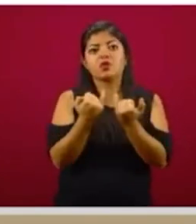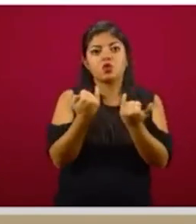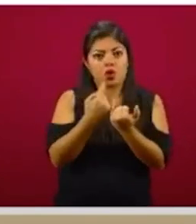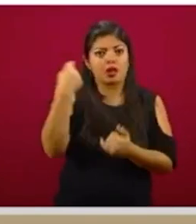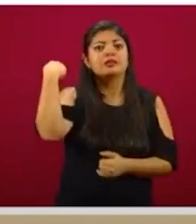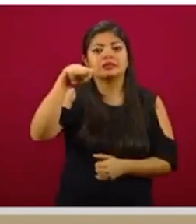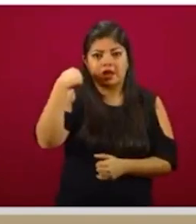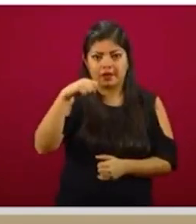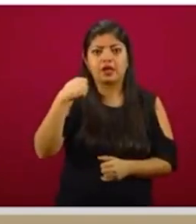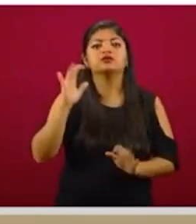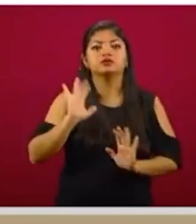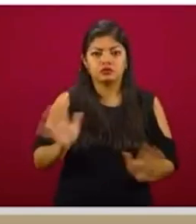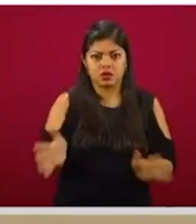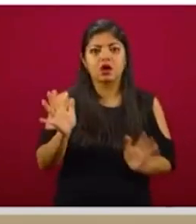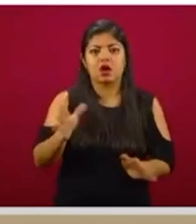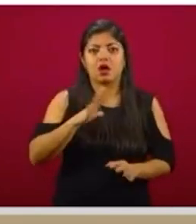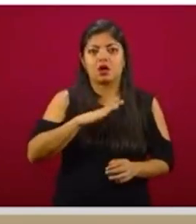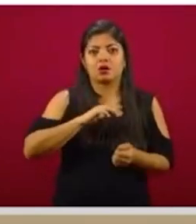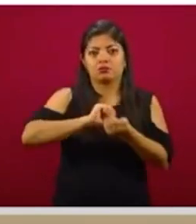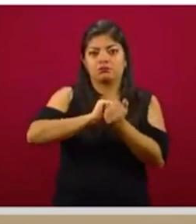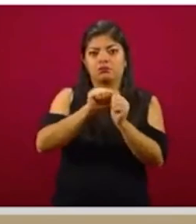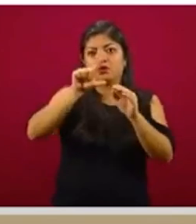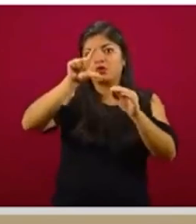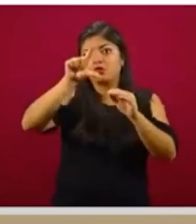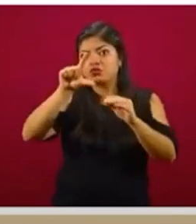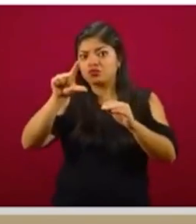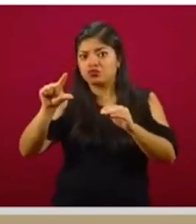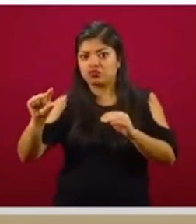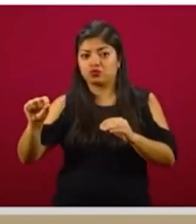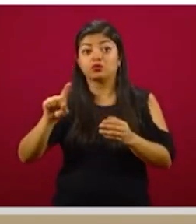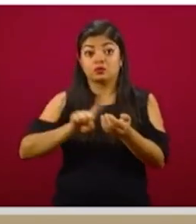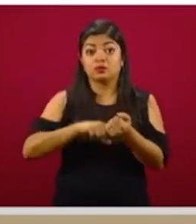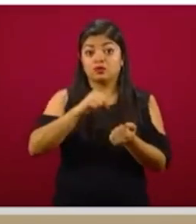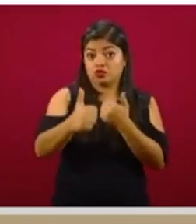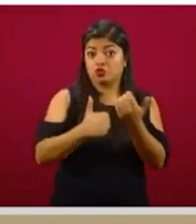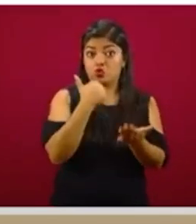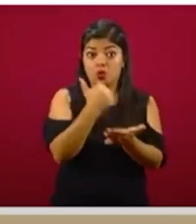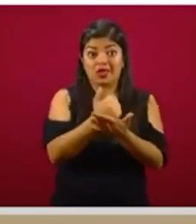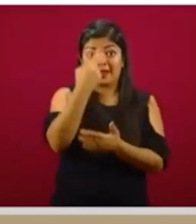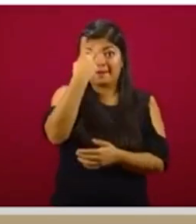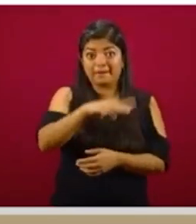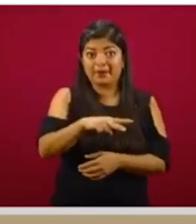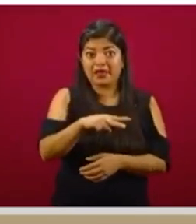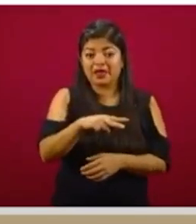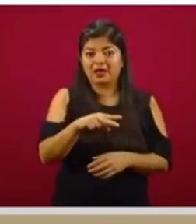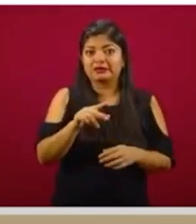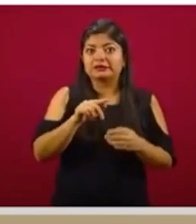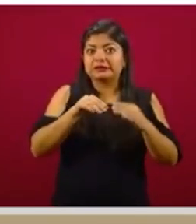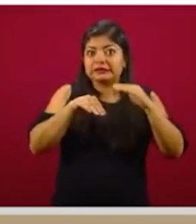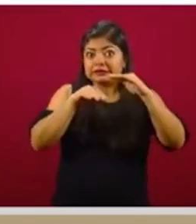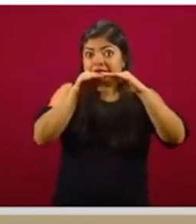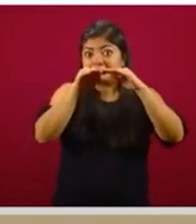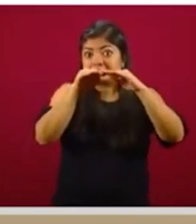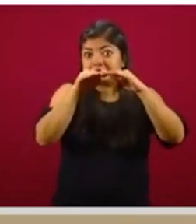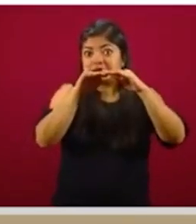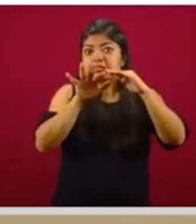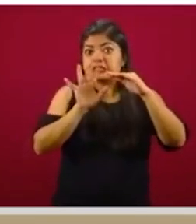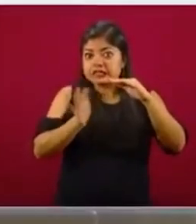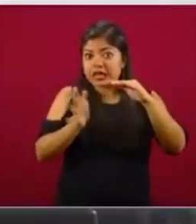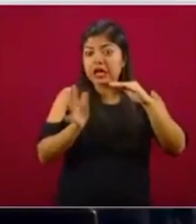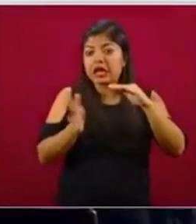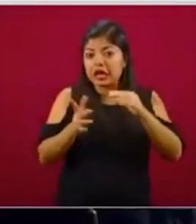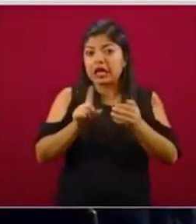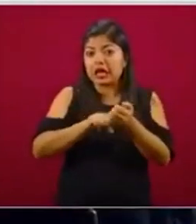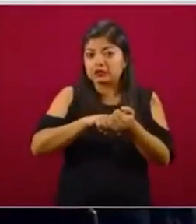Tabasco está ya en declive, en disminución. La Ciudad de México está justo en la cresta, ya empezamos a ver señales tempranas